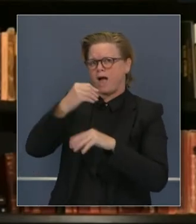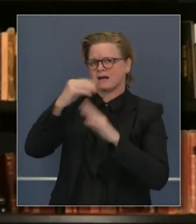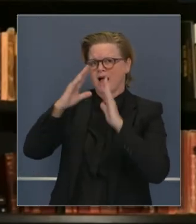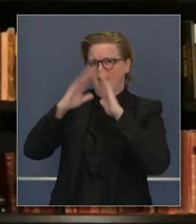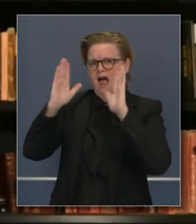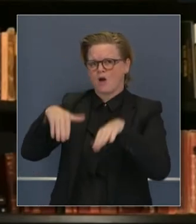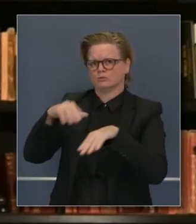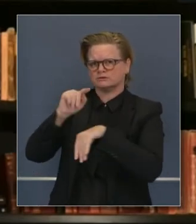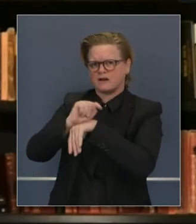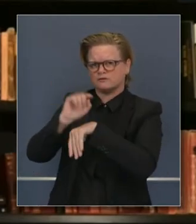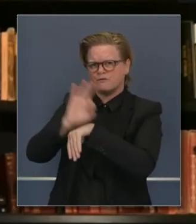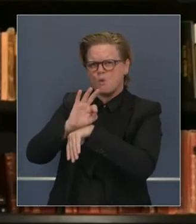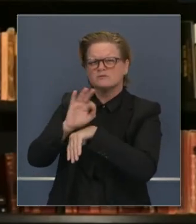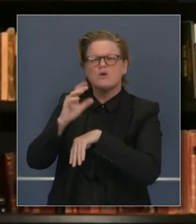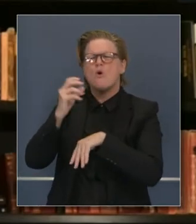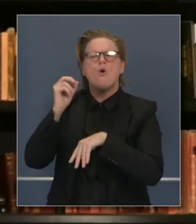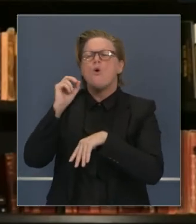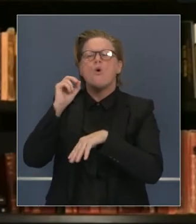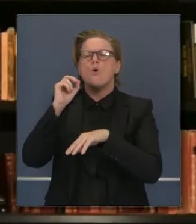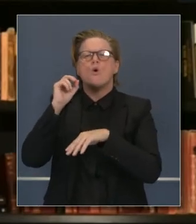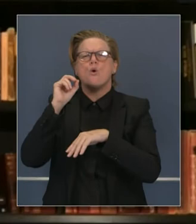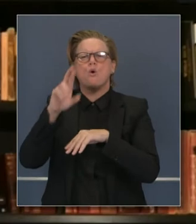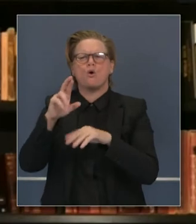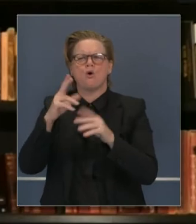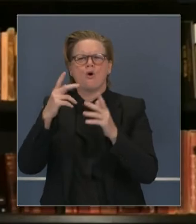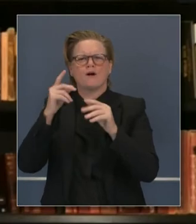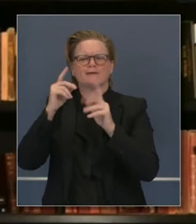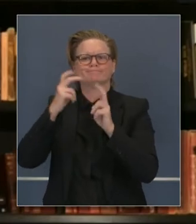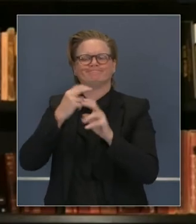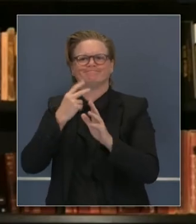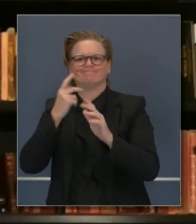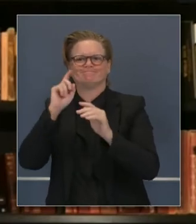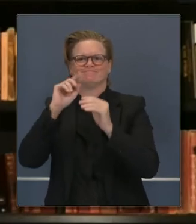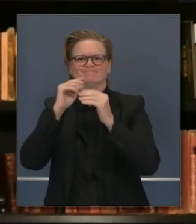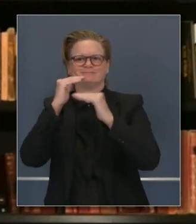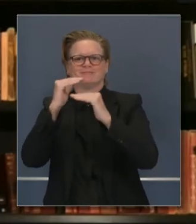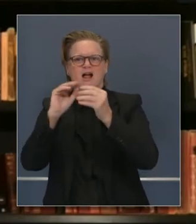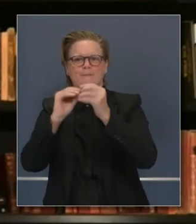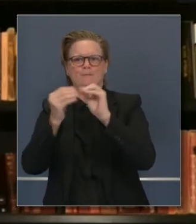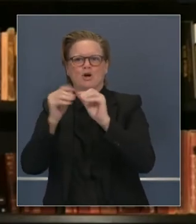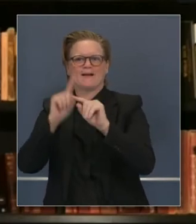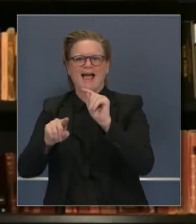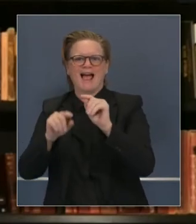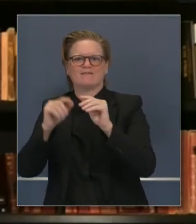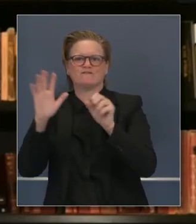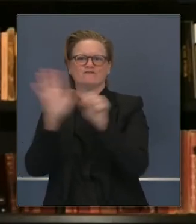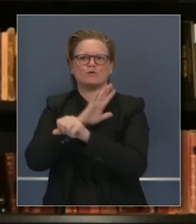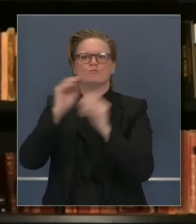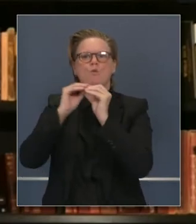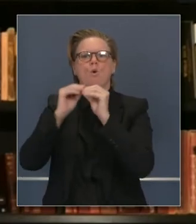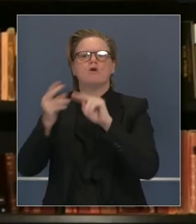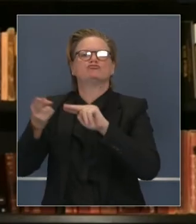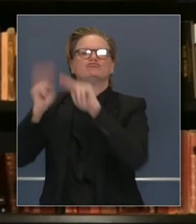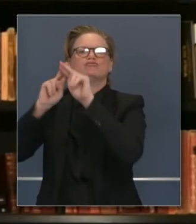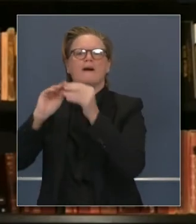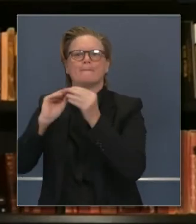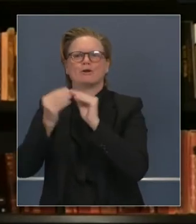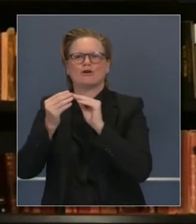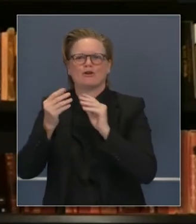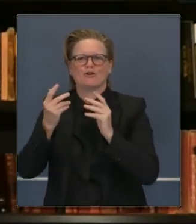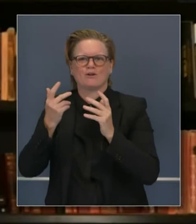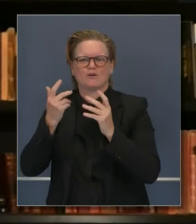avisado que quizás no puedan cumplir con esa orden. Y finalmente, si pueden cumplir con la orden, tenemos todas